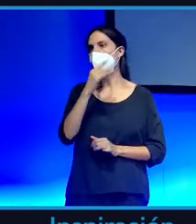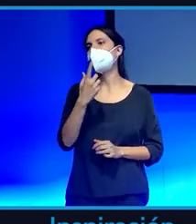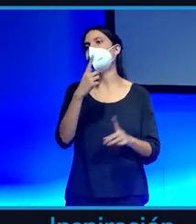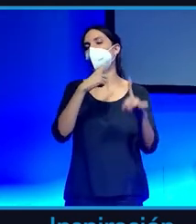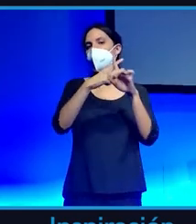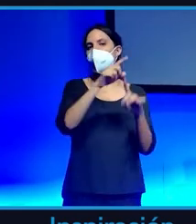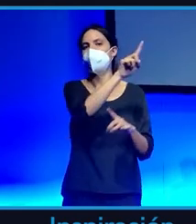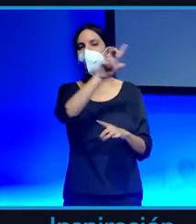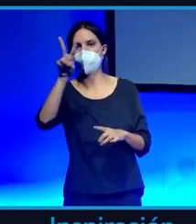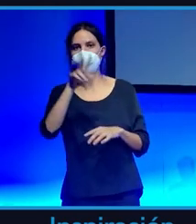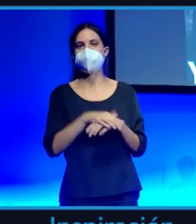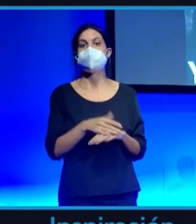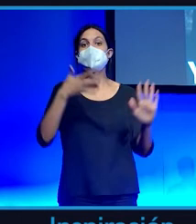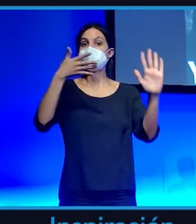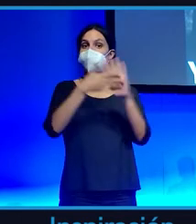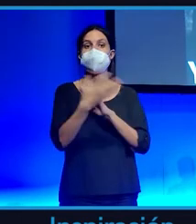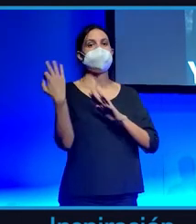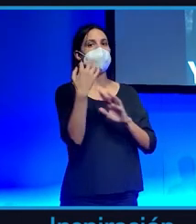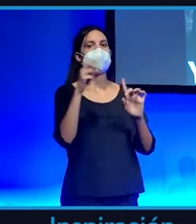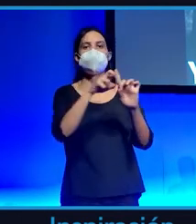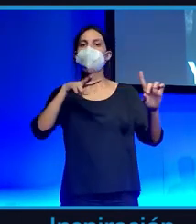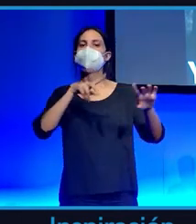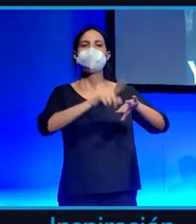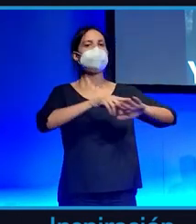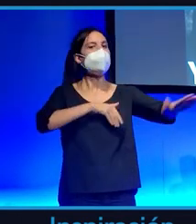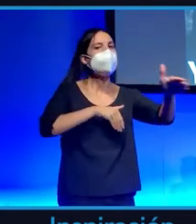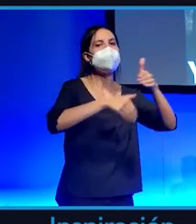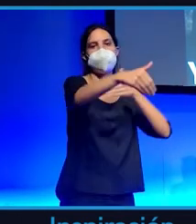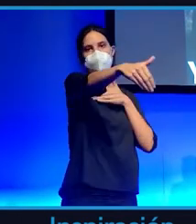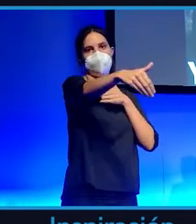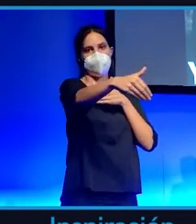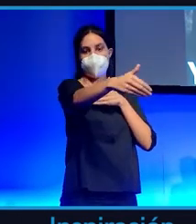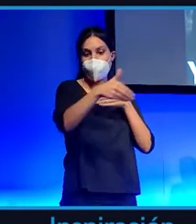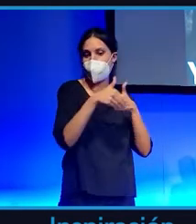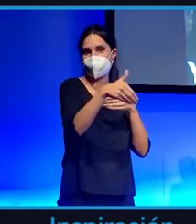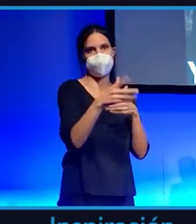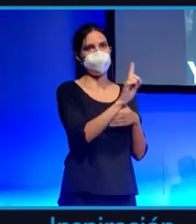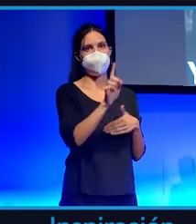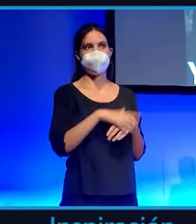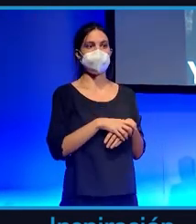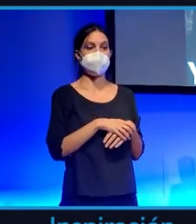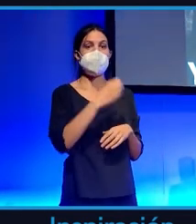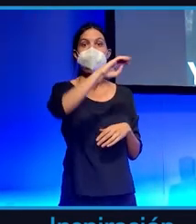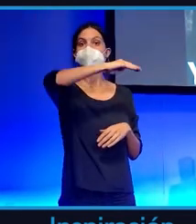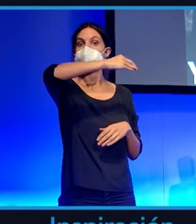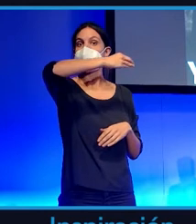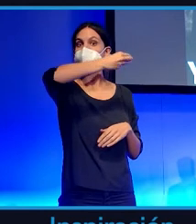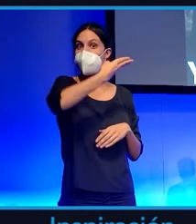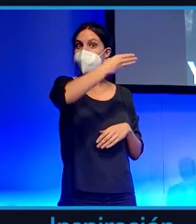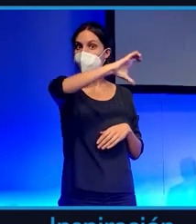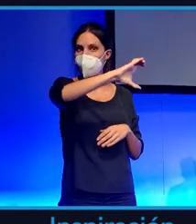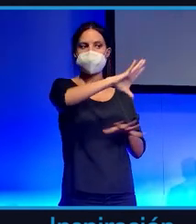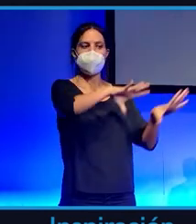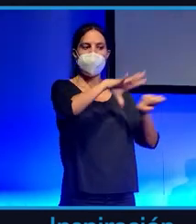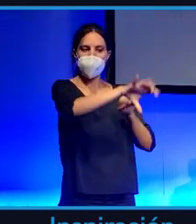el no tener esa visión a largo y vender antes de tiempo. Compramos Bitcoin pero no vendemos porque nos arriesgamos a perdernos